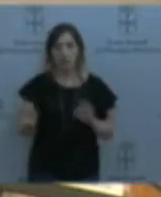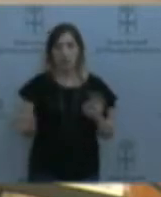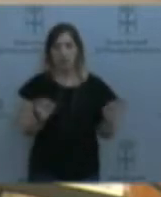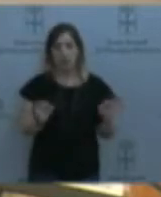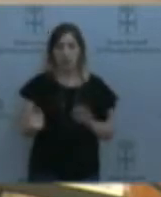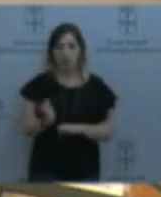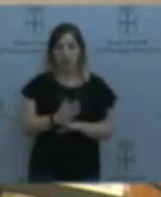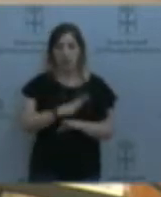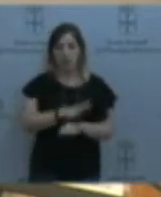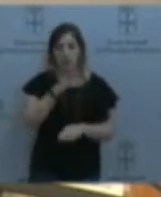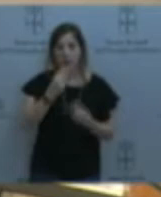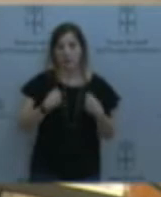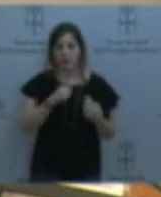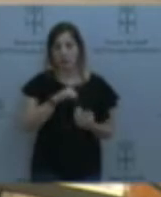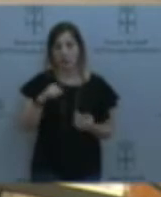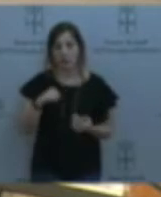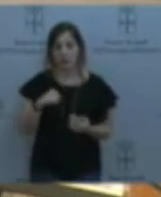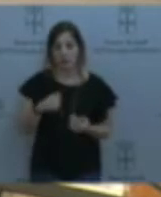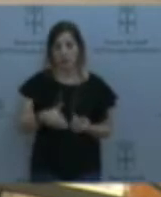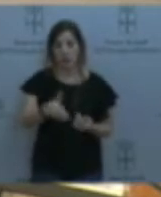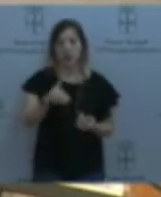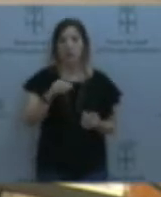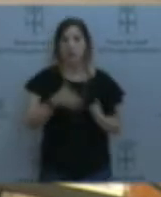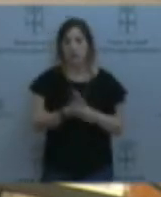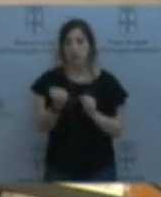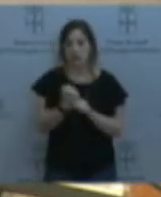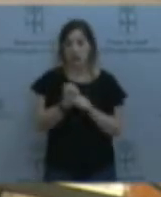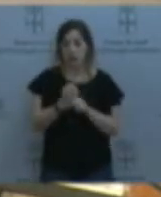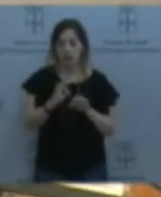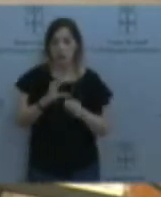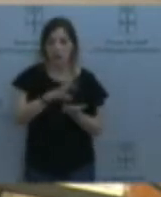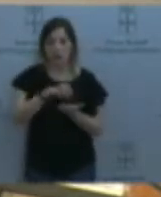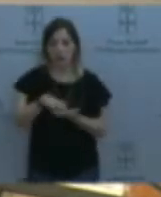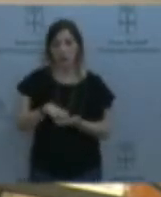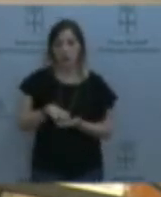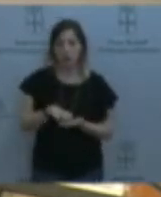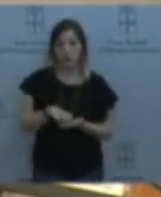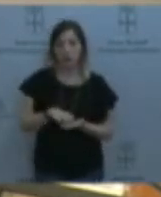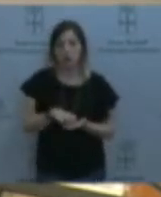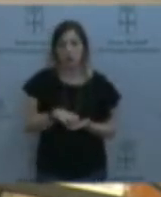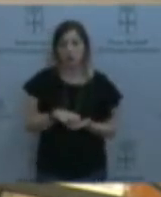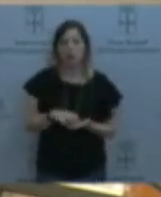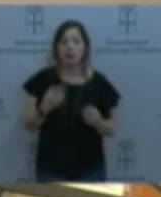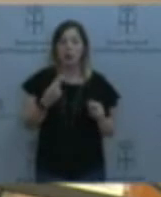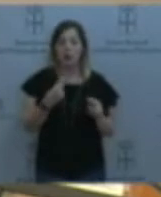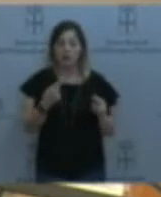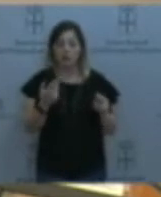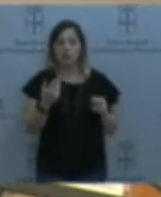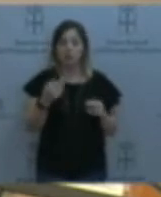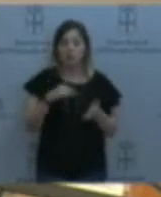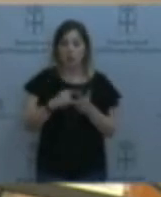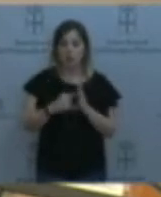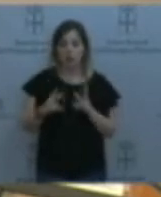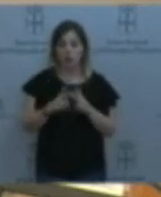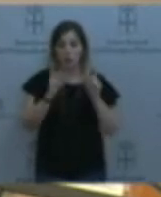trabajo se hace en unos centros que tienen un régimen abierto, que tienen un proyecto socioeducativo y que tienen un